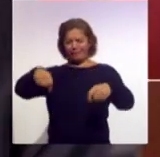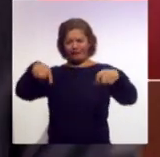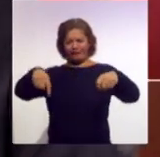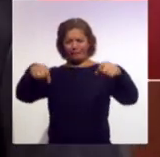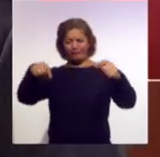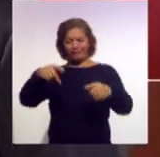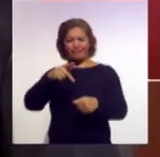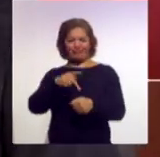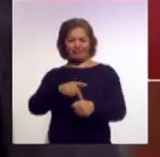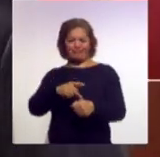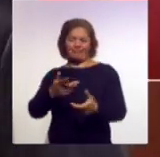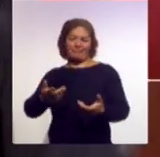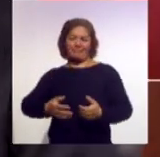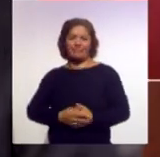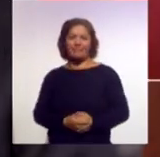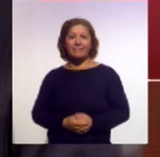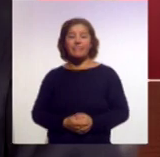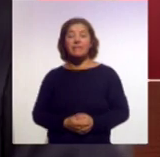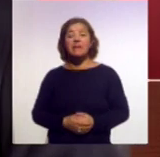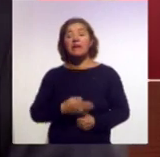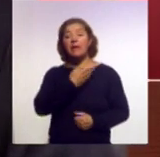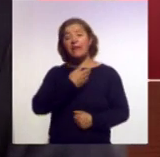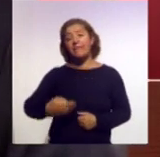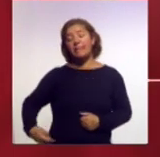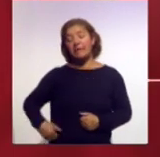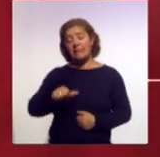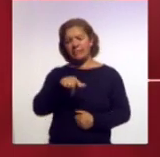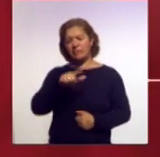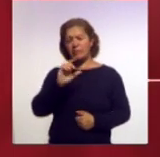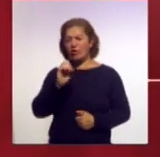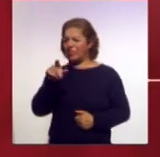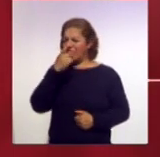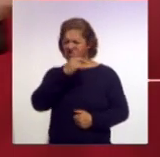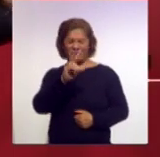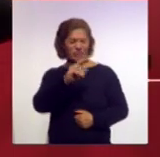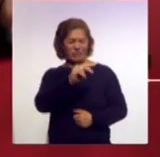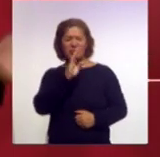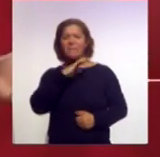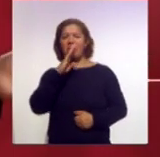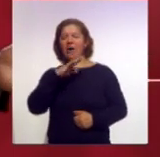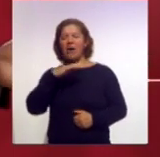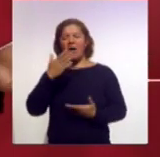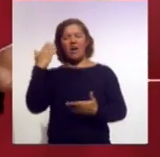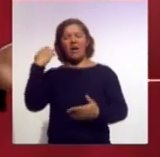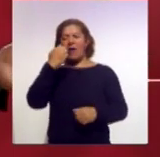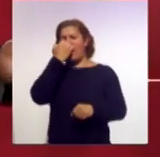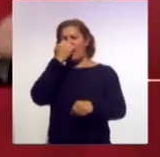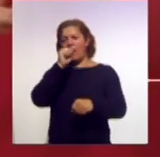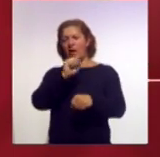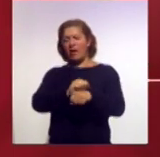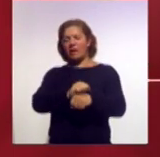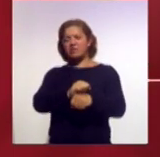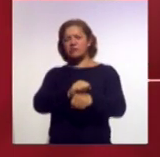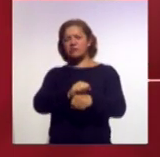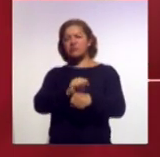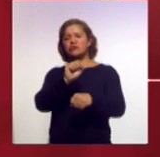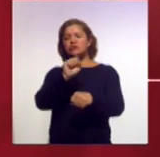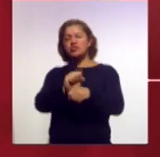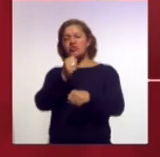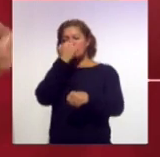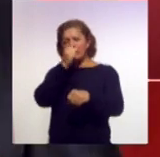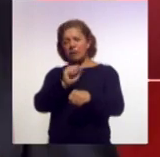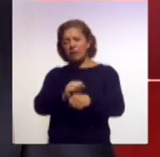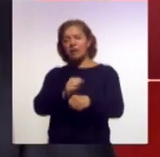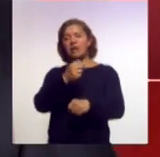El presidente Andrés Manuel López Obrador indicó que hubo un malentendido en las declaraciones del subsecretario de Hacienda, Arturo Herrera, sobre la